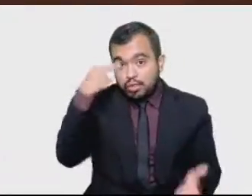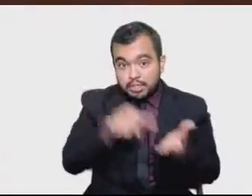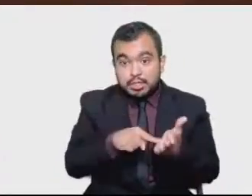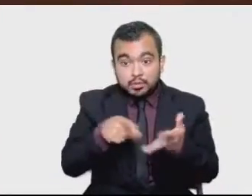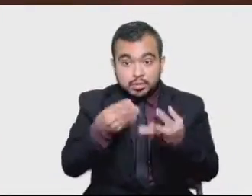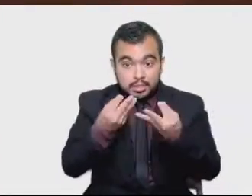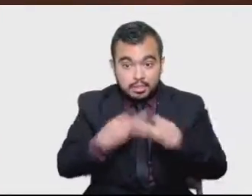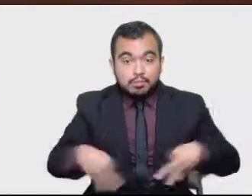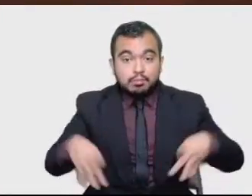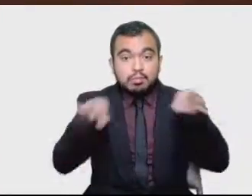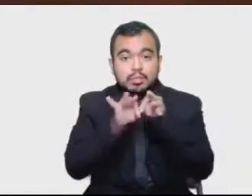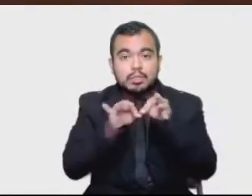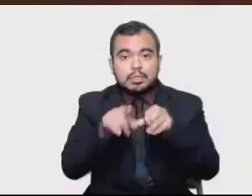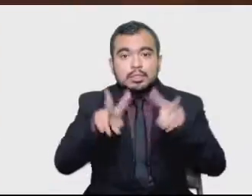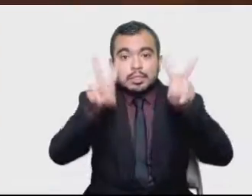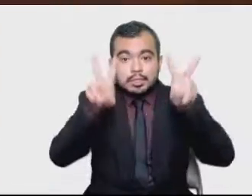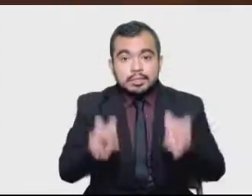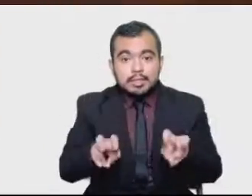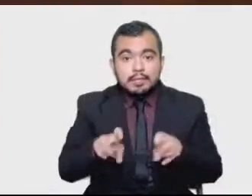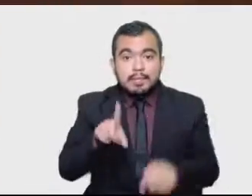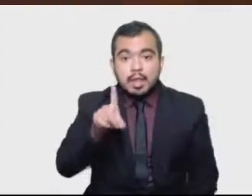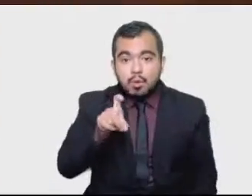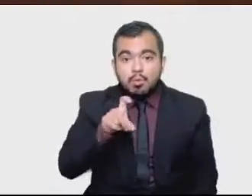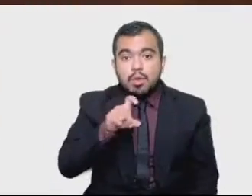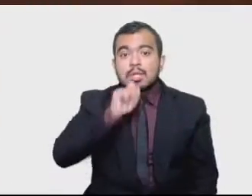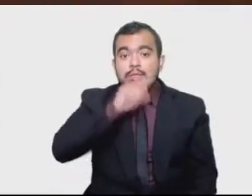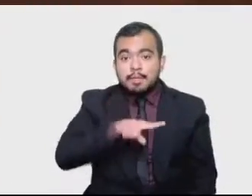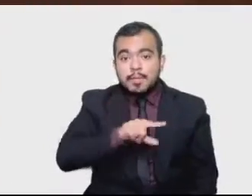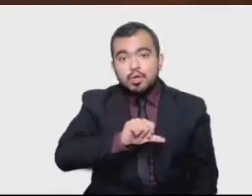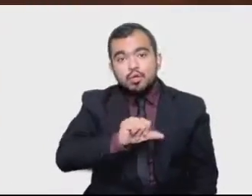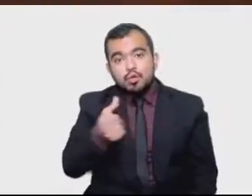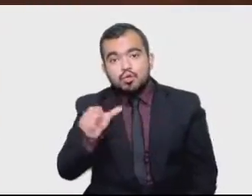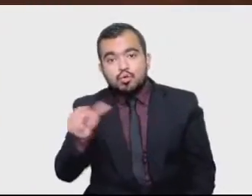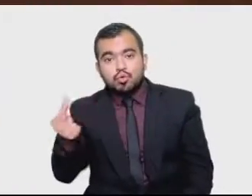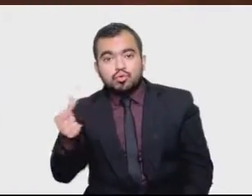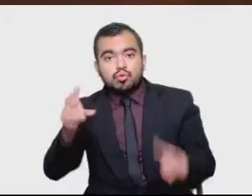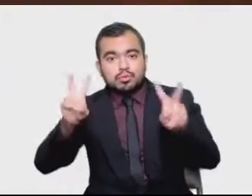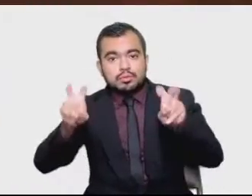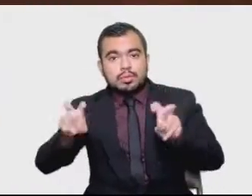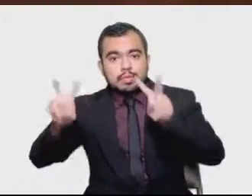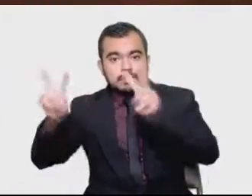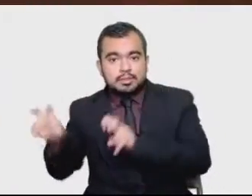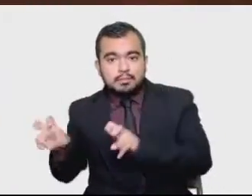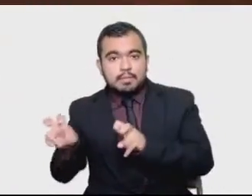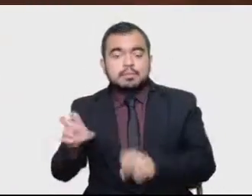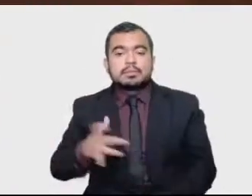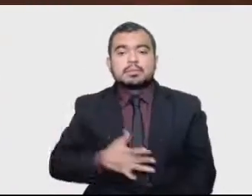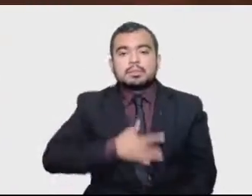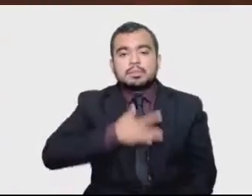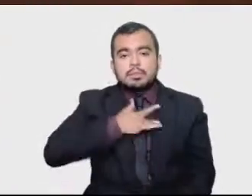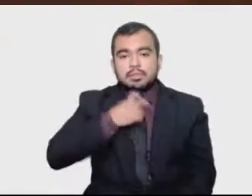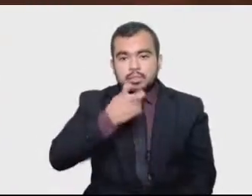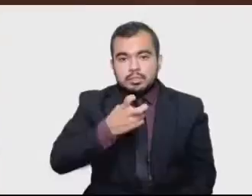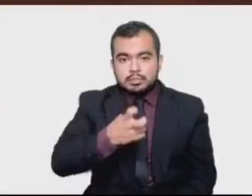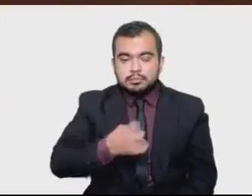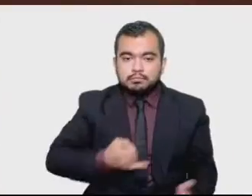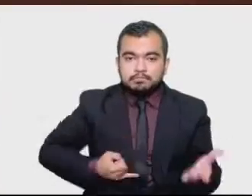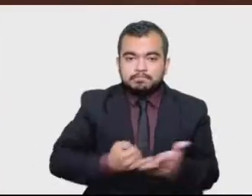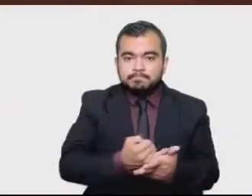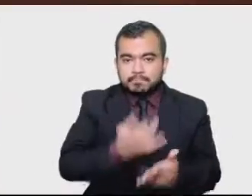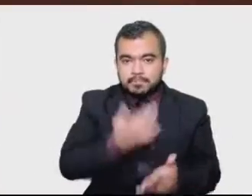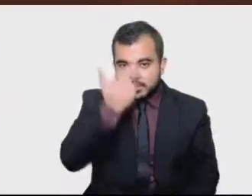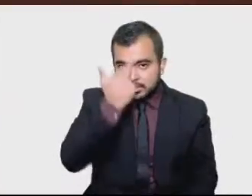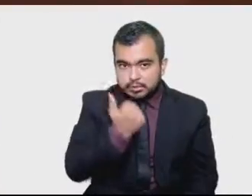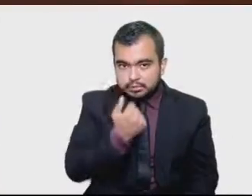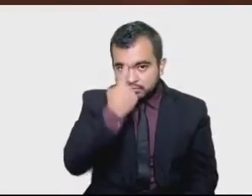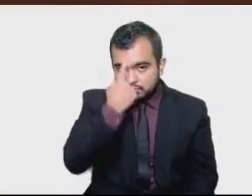en otros temas, podamos fijar un criterio con una perspectiva totalmente ciudadana. El agua es tal vez uno de los